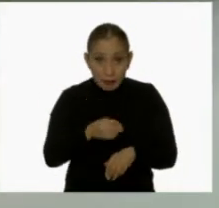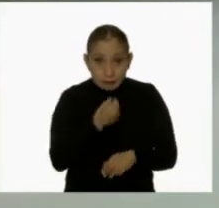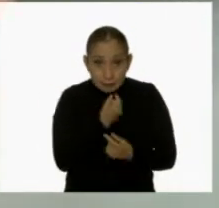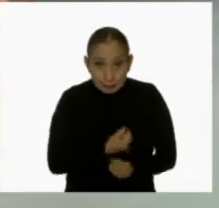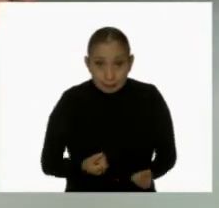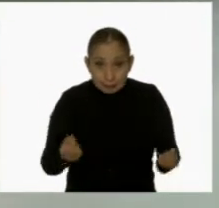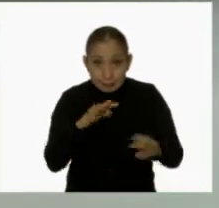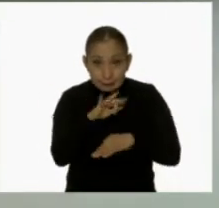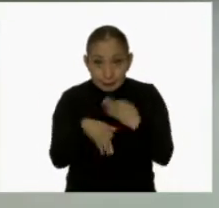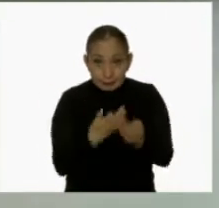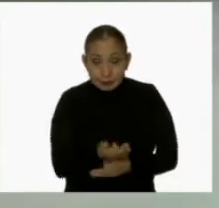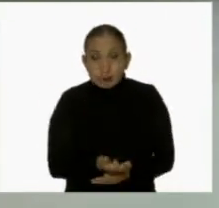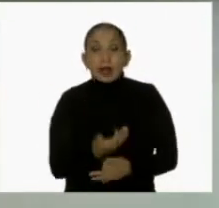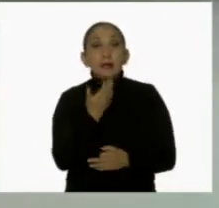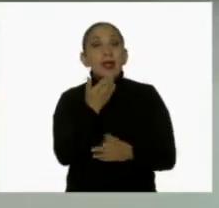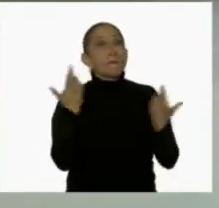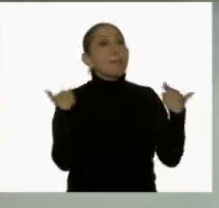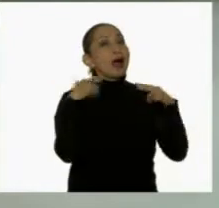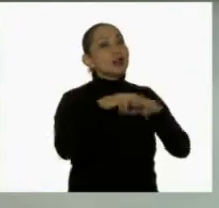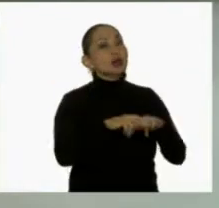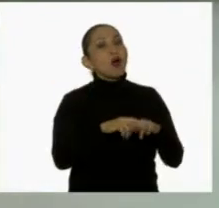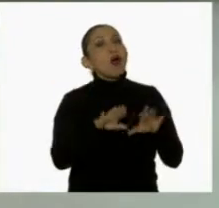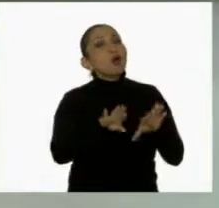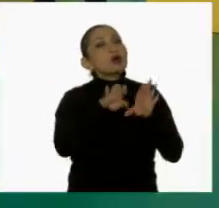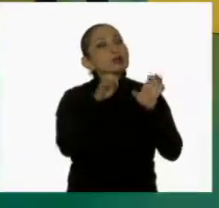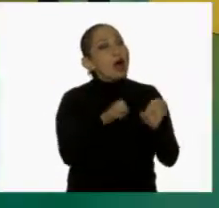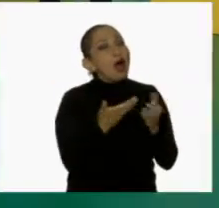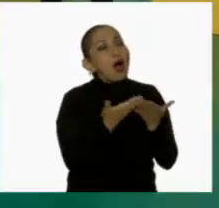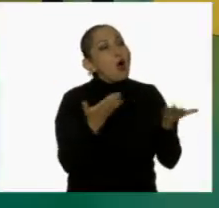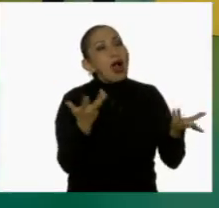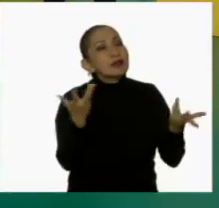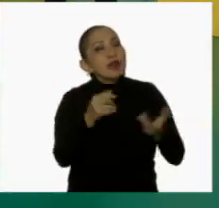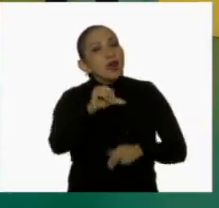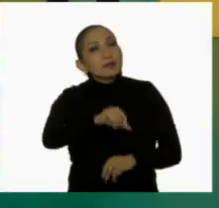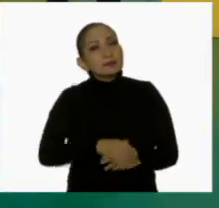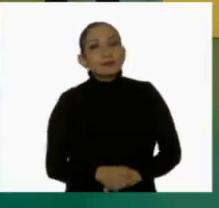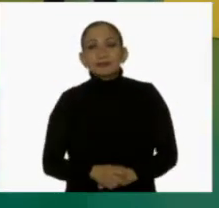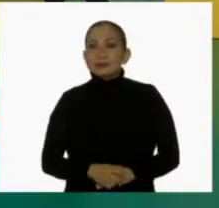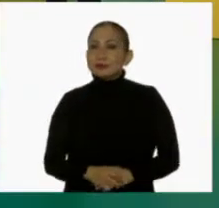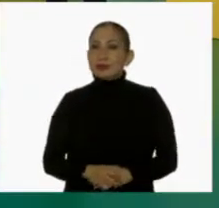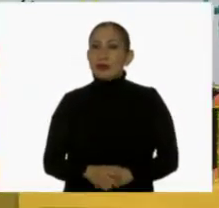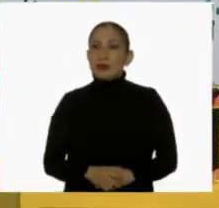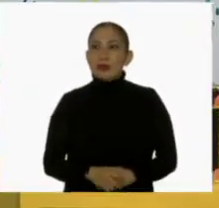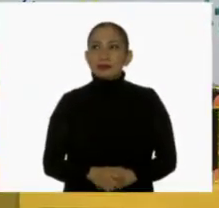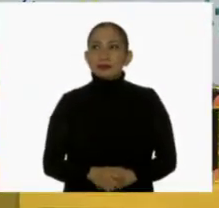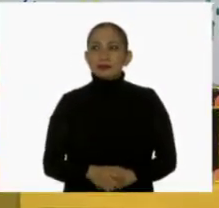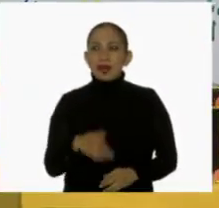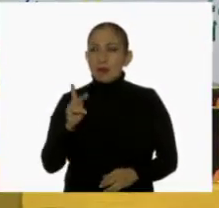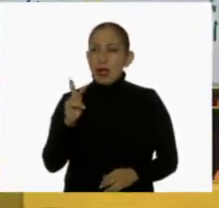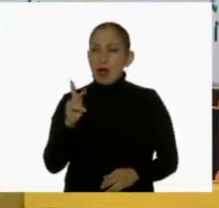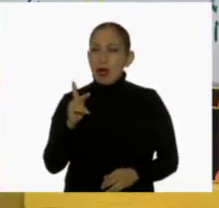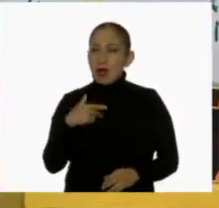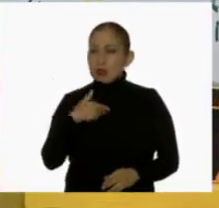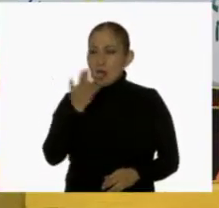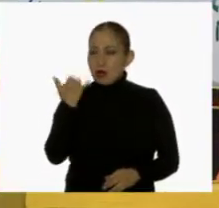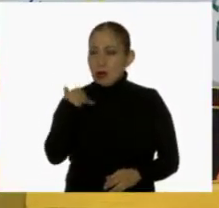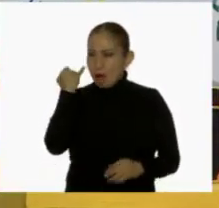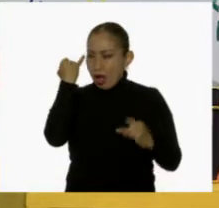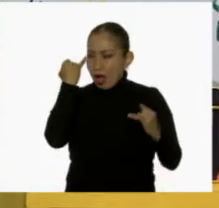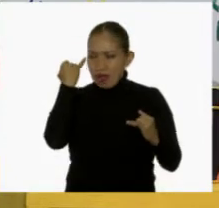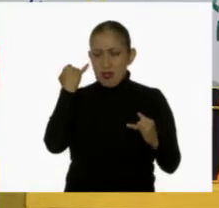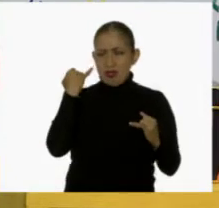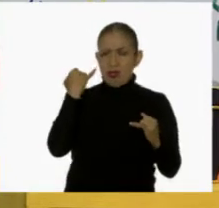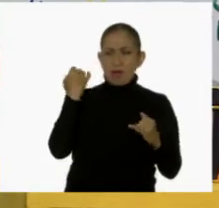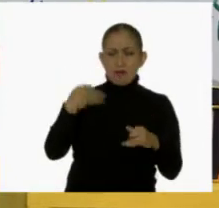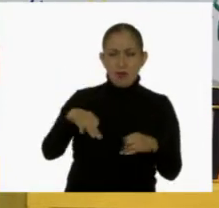y niños? Muy bien. Bueno, maestro Gustavo, ¿cómo estás? ¿Qué vamos a hacer en la clase de hoy? Pero no sé si fue mi imaginación, Oscar.